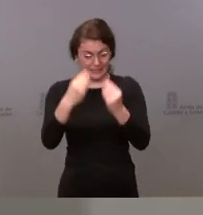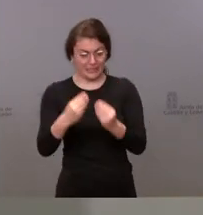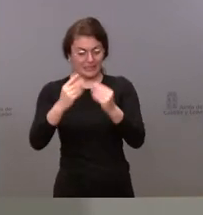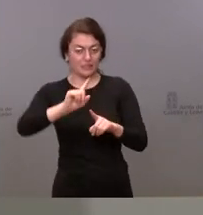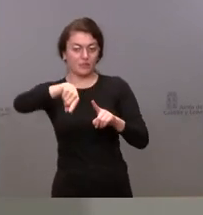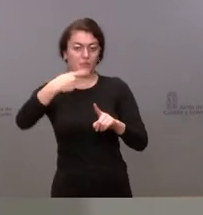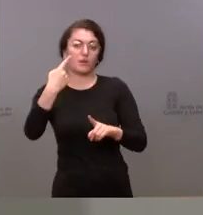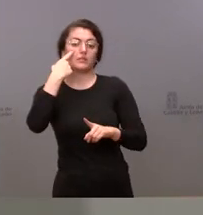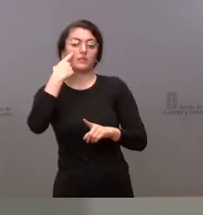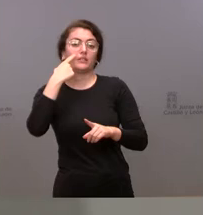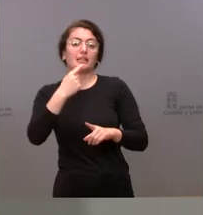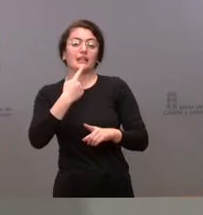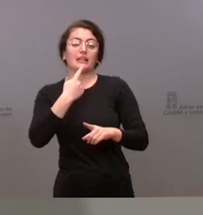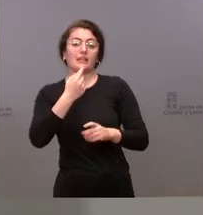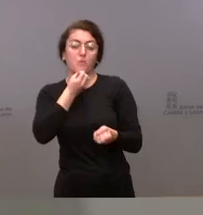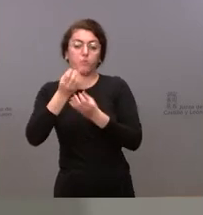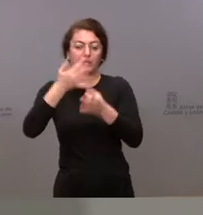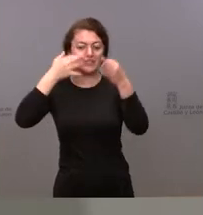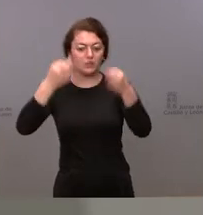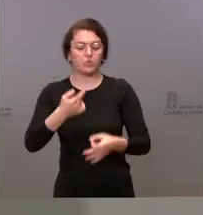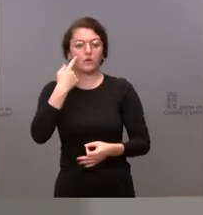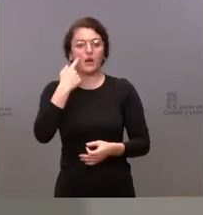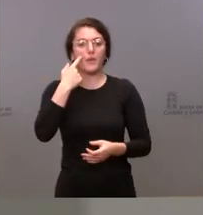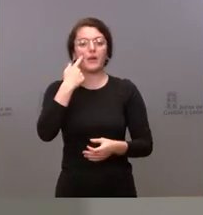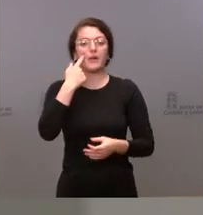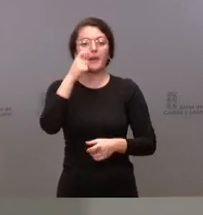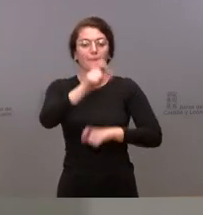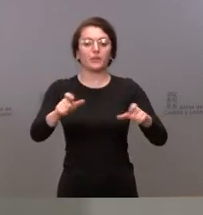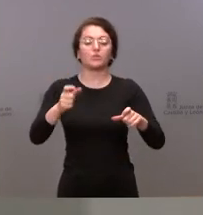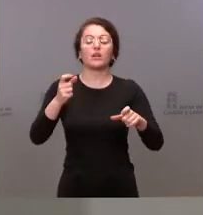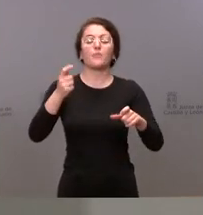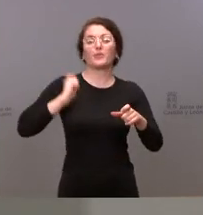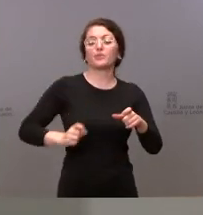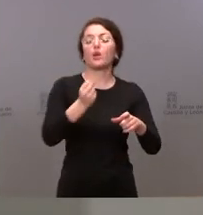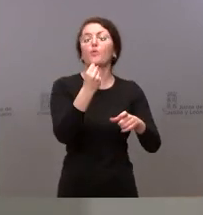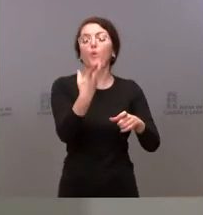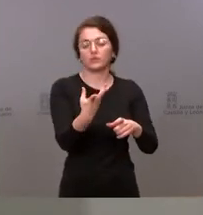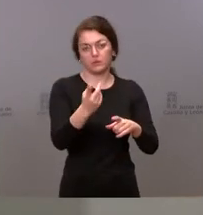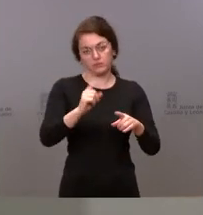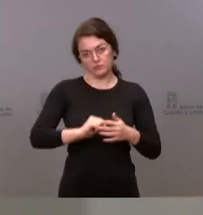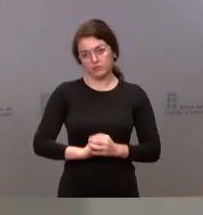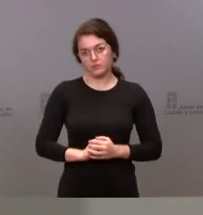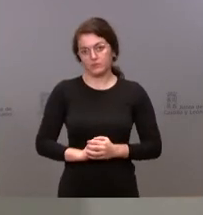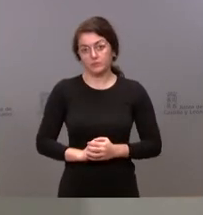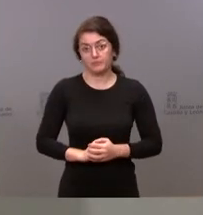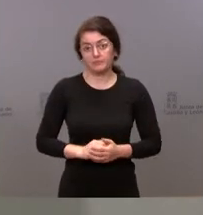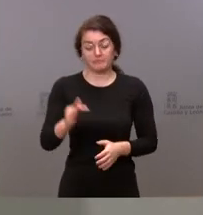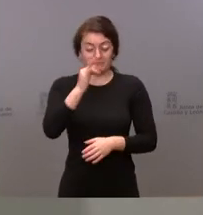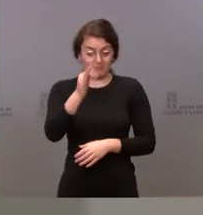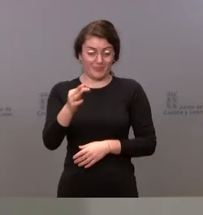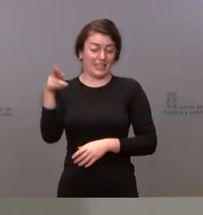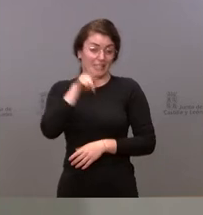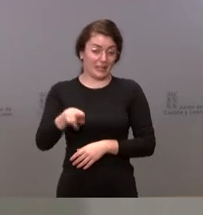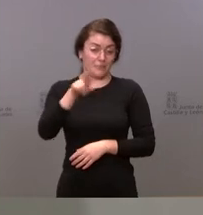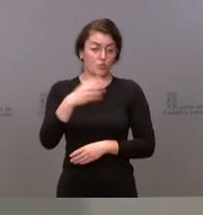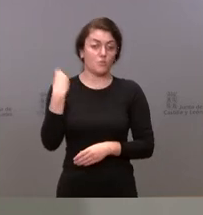de profesionales y también su destino y ubicación en cada uno de momentos pues les informaremos de los mismos. Sí que reafirmamos nuestra idea de que